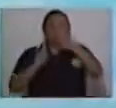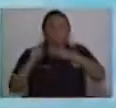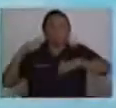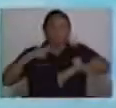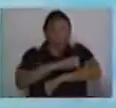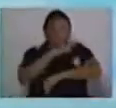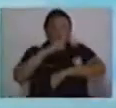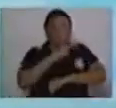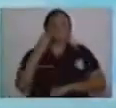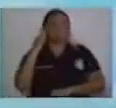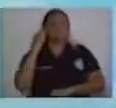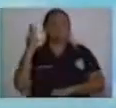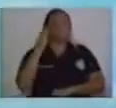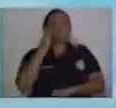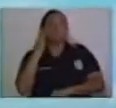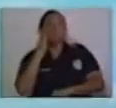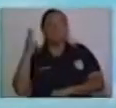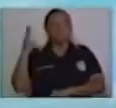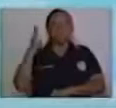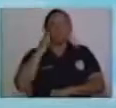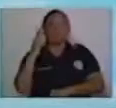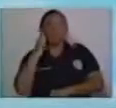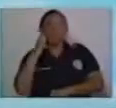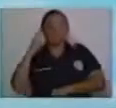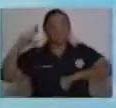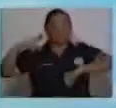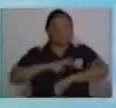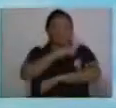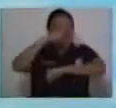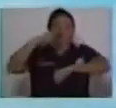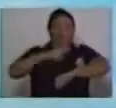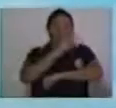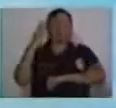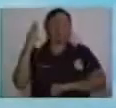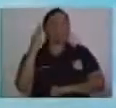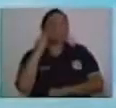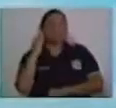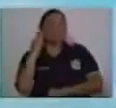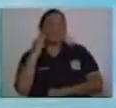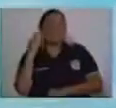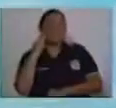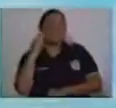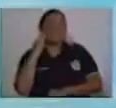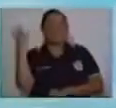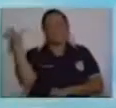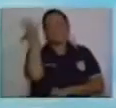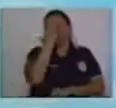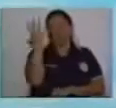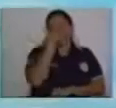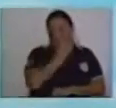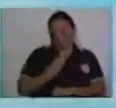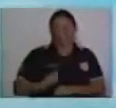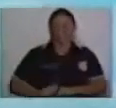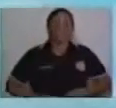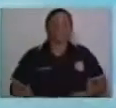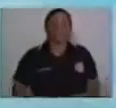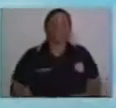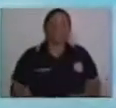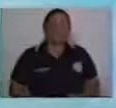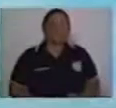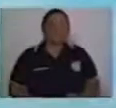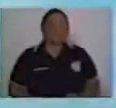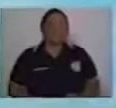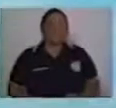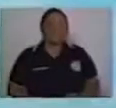La ovejita de mamá, de mamá, de mamá. La ovejita de mamá, qué linda está.